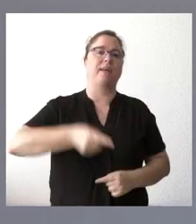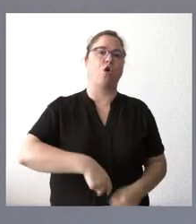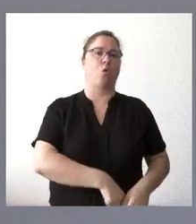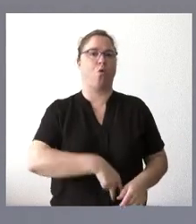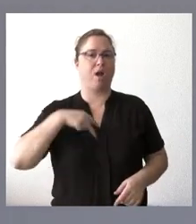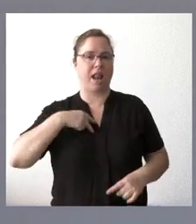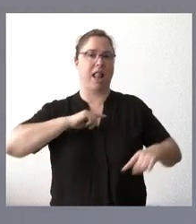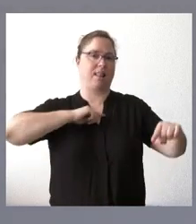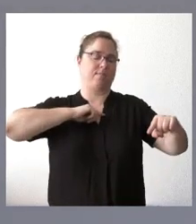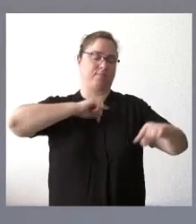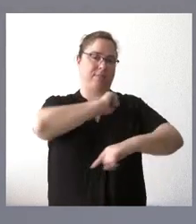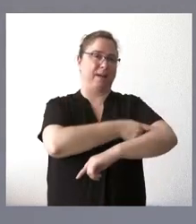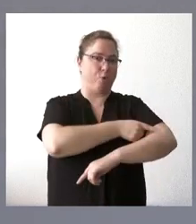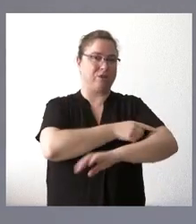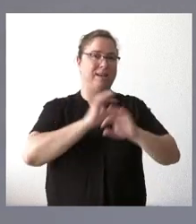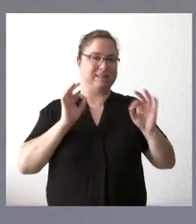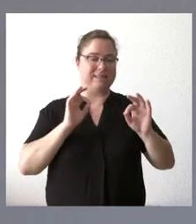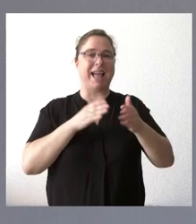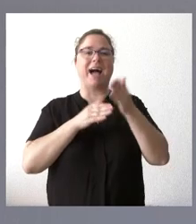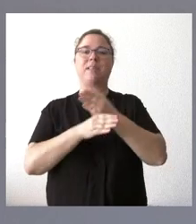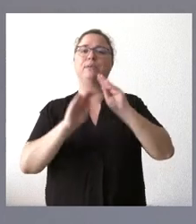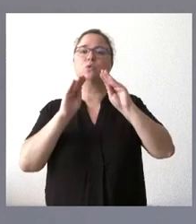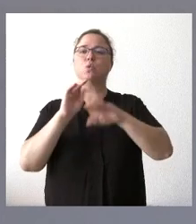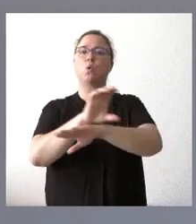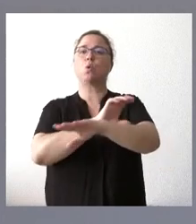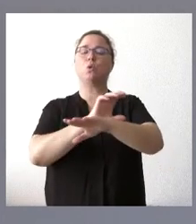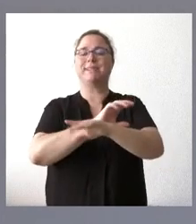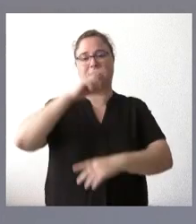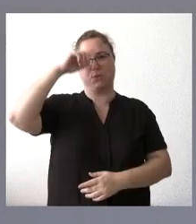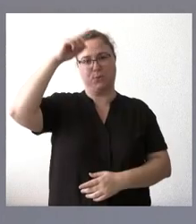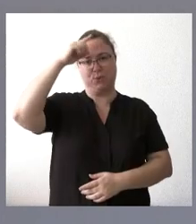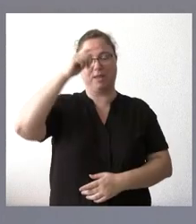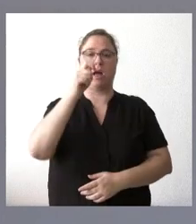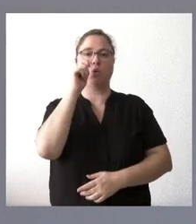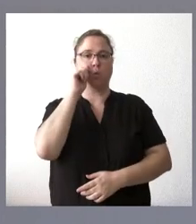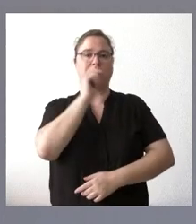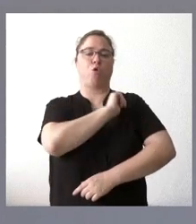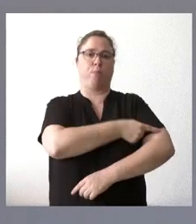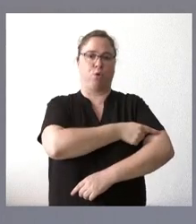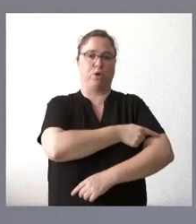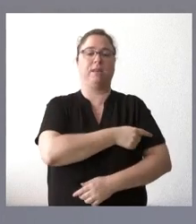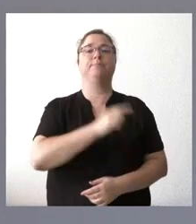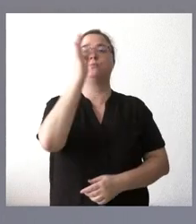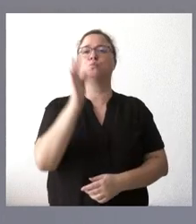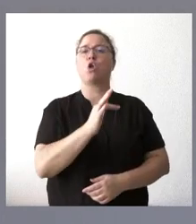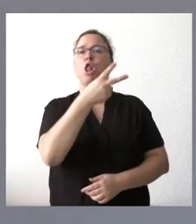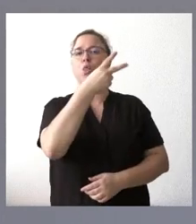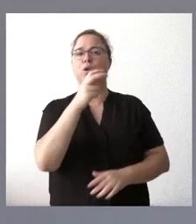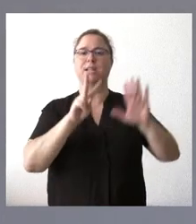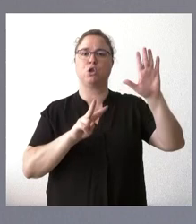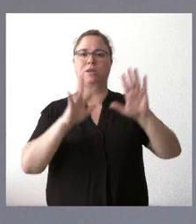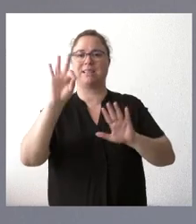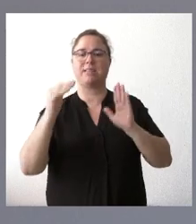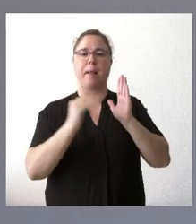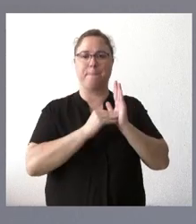de Deportes, en este caso a través de la Consejería de Cultura, Turismo y Deportes. 270.000 euros